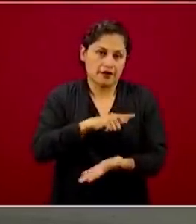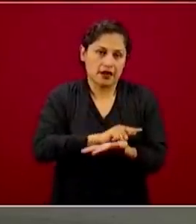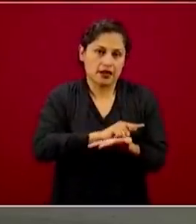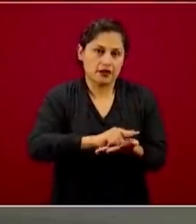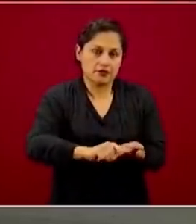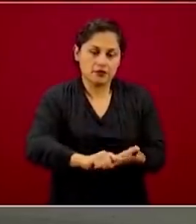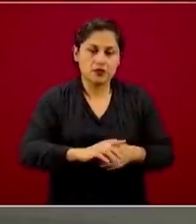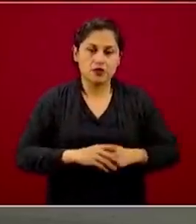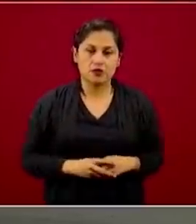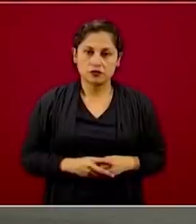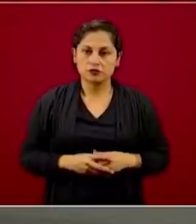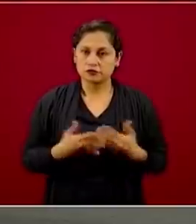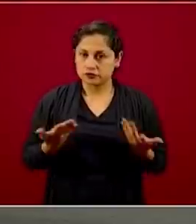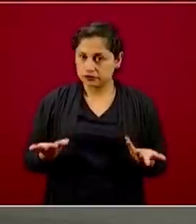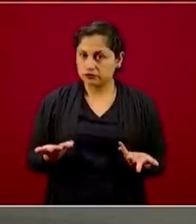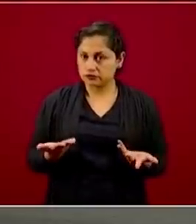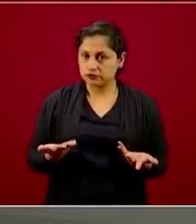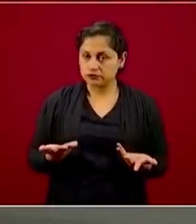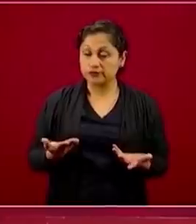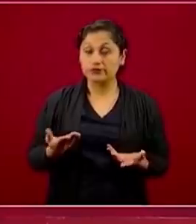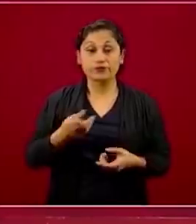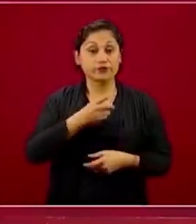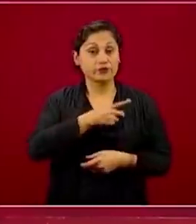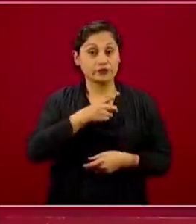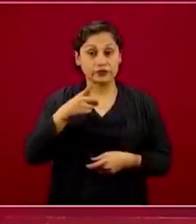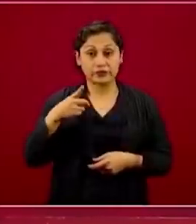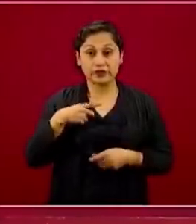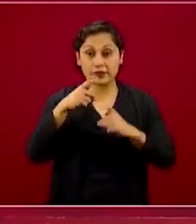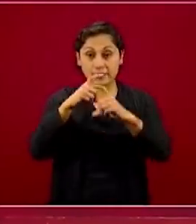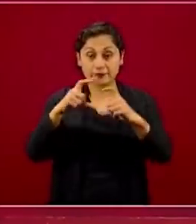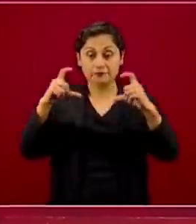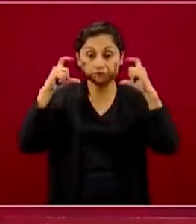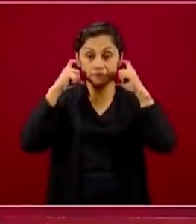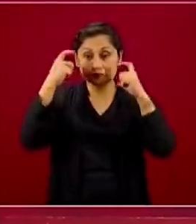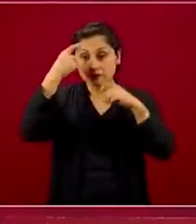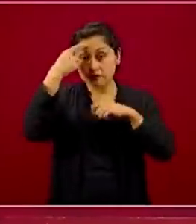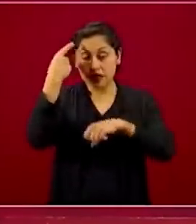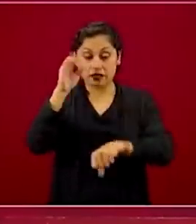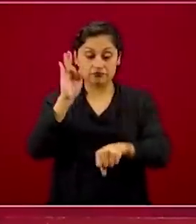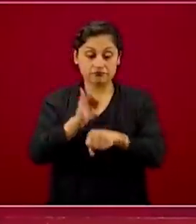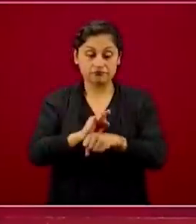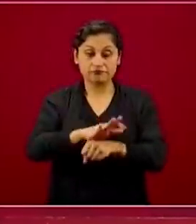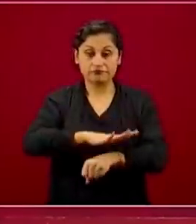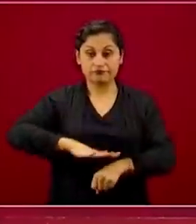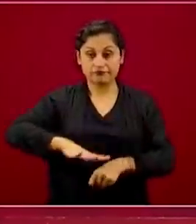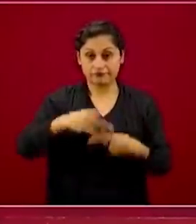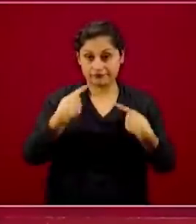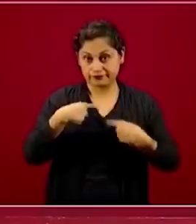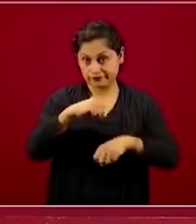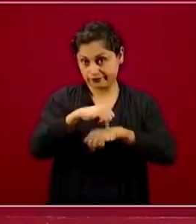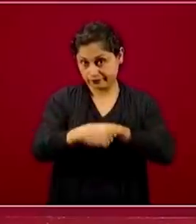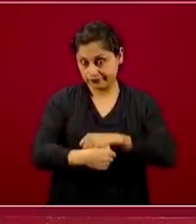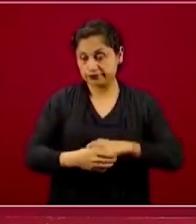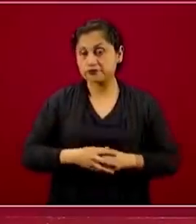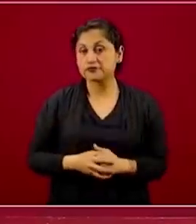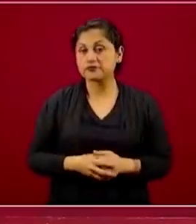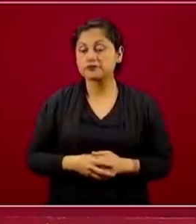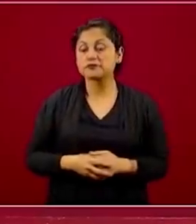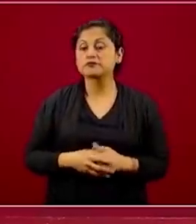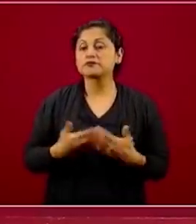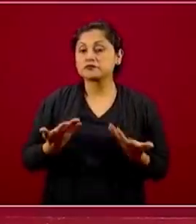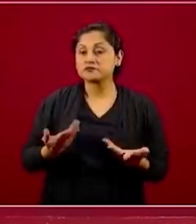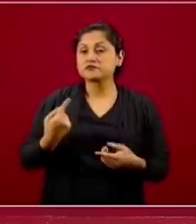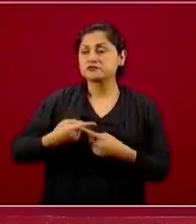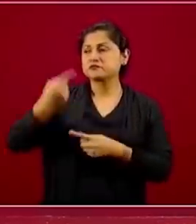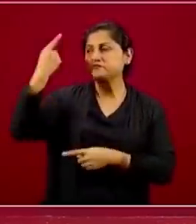sin esas secreciones respiratorias. Entonces, sí está claro a lo largo de muchos años que el cubrebocas es un buen